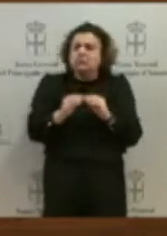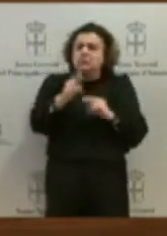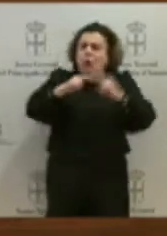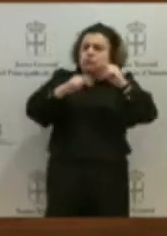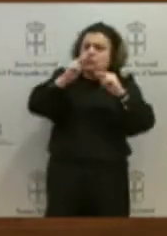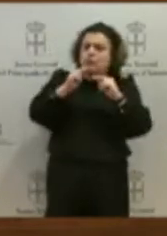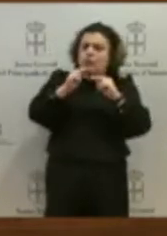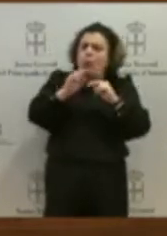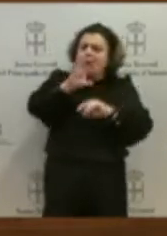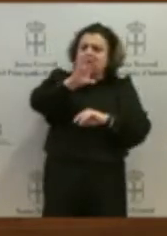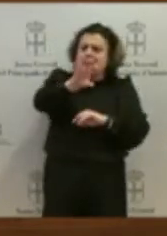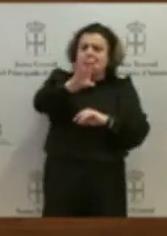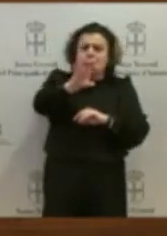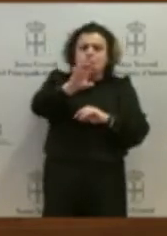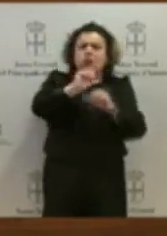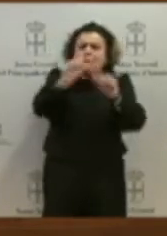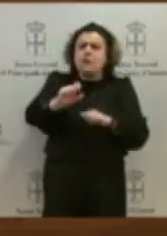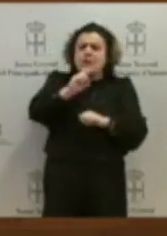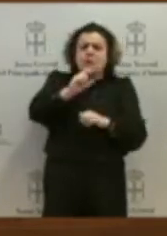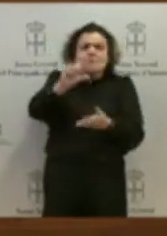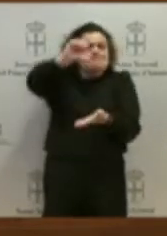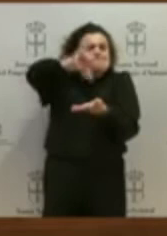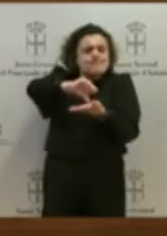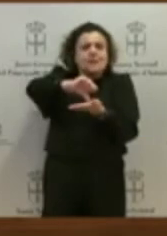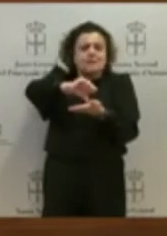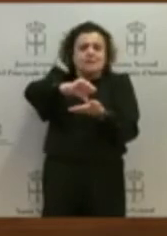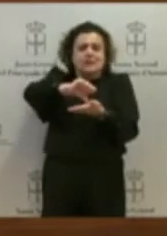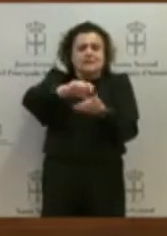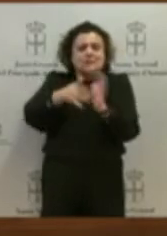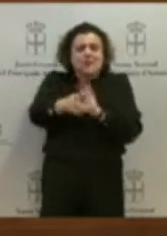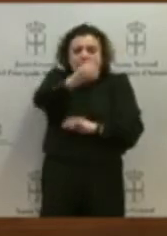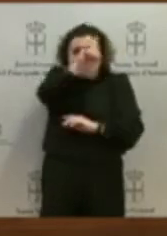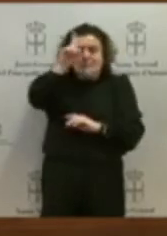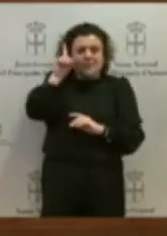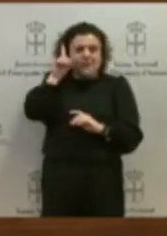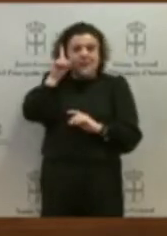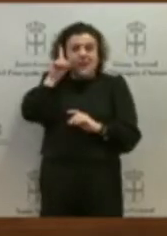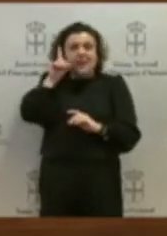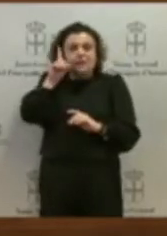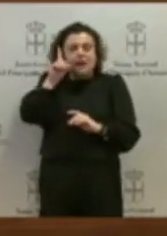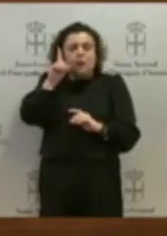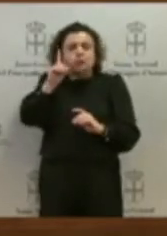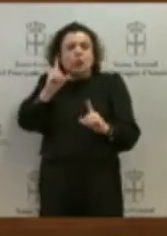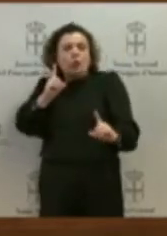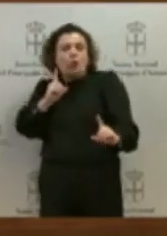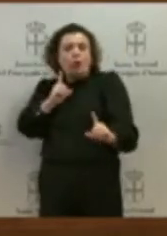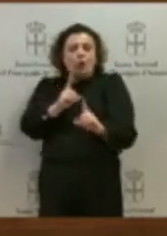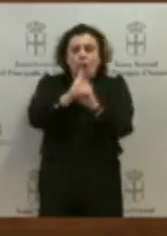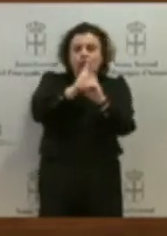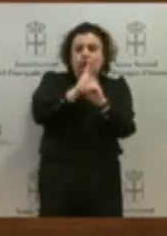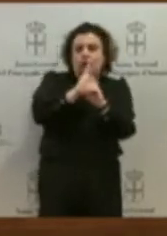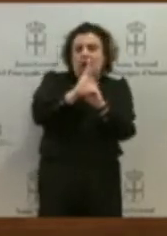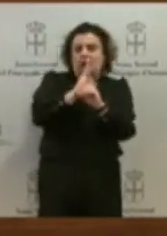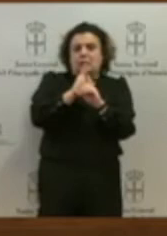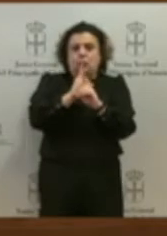dumping fiscal que está haciendo Madrid va en la dirección contraria, en la dirección contraria de asegurar un equilibrio territorial, en concentrar